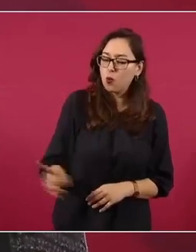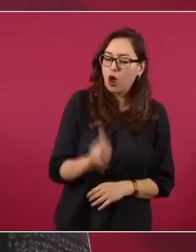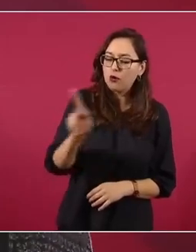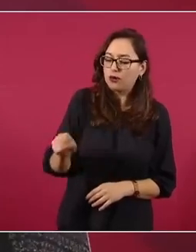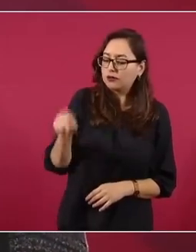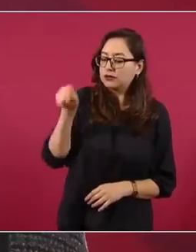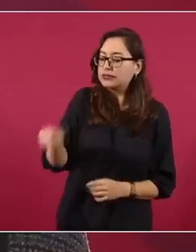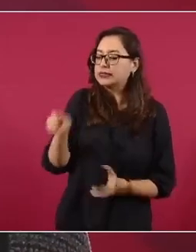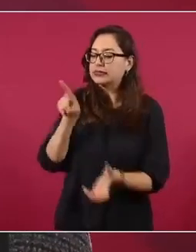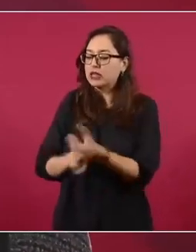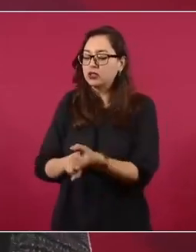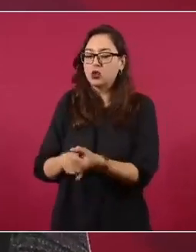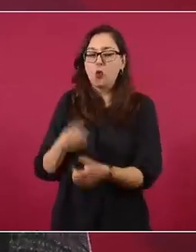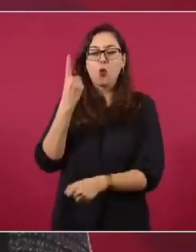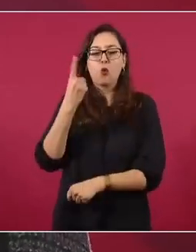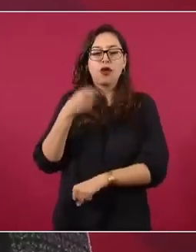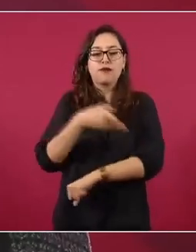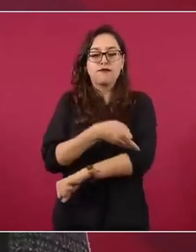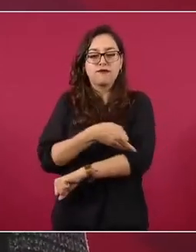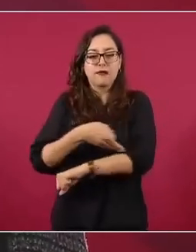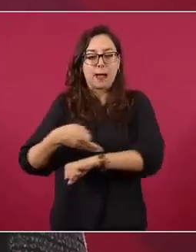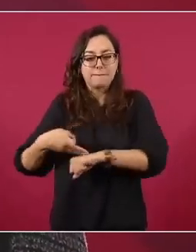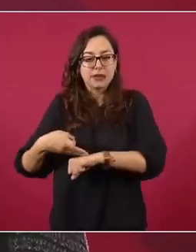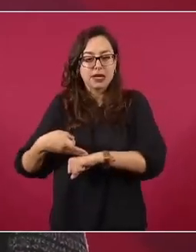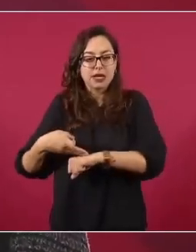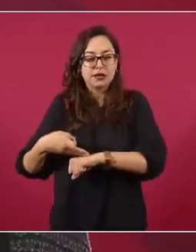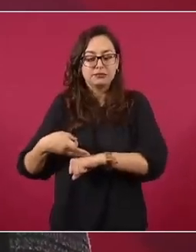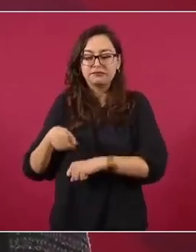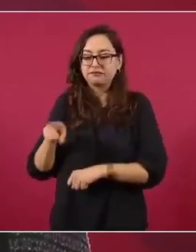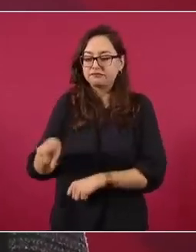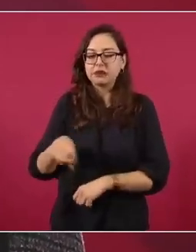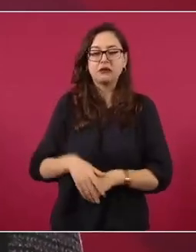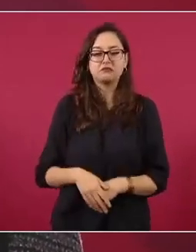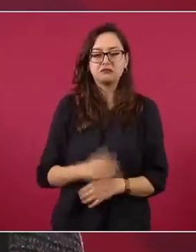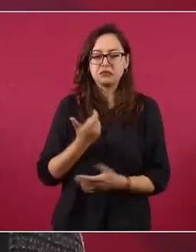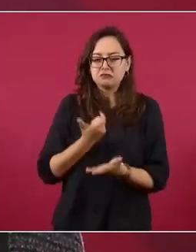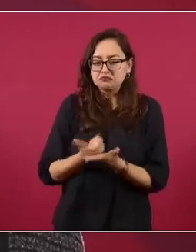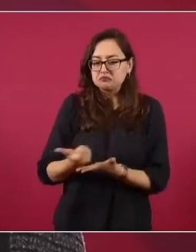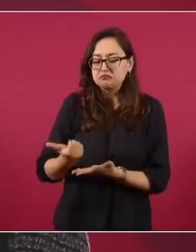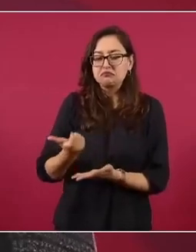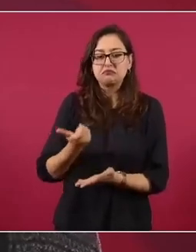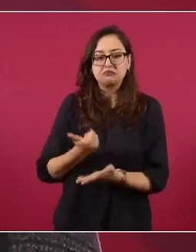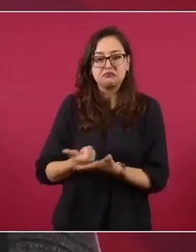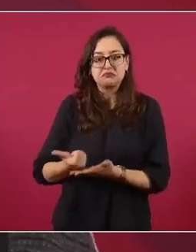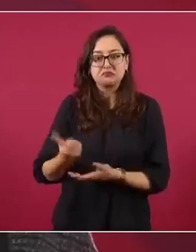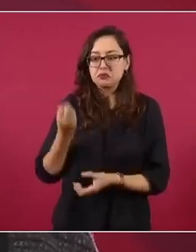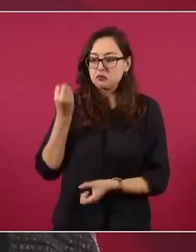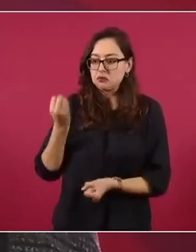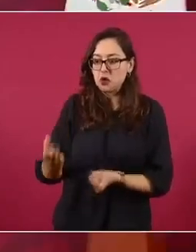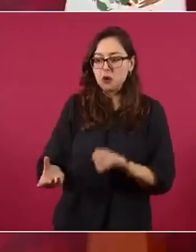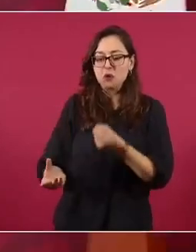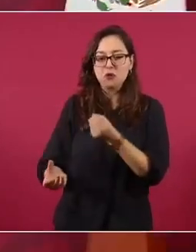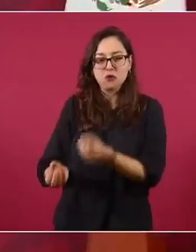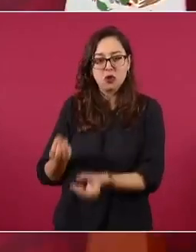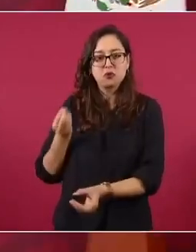que le está llegando lo que antes no recibía, porque estos se